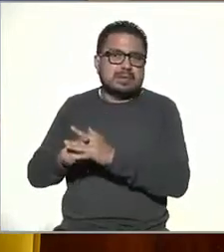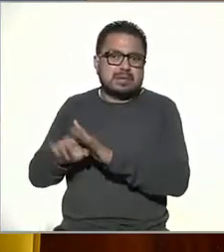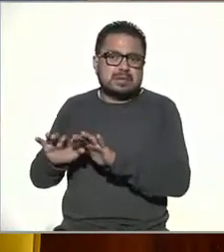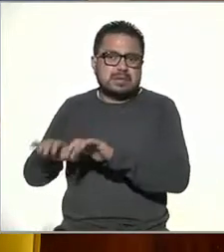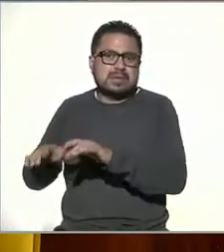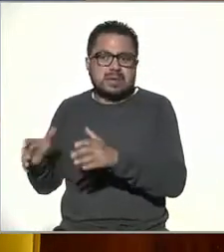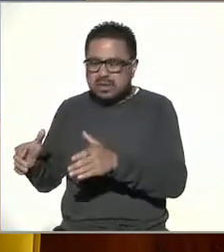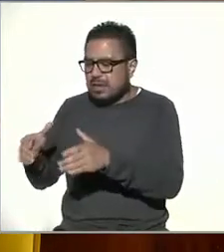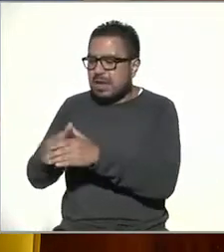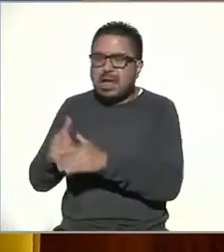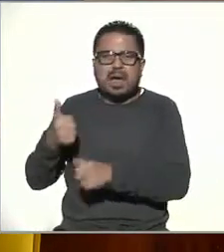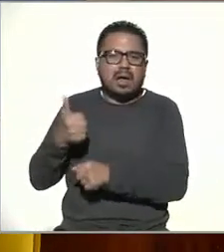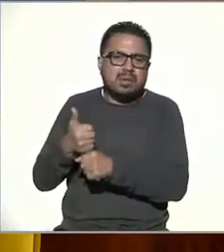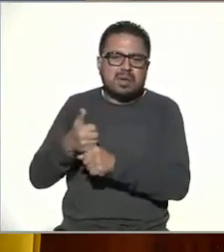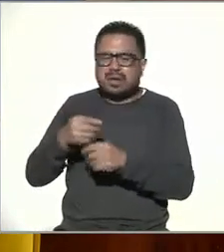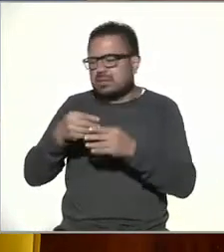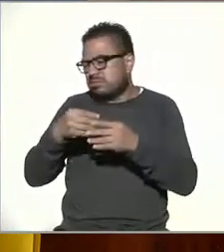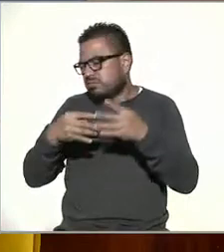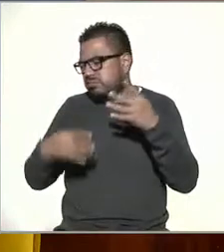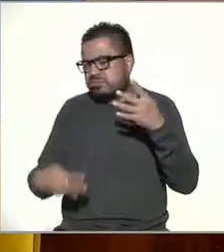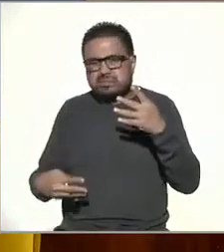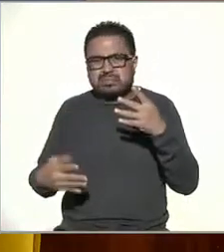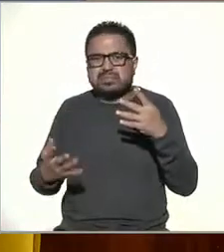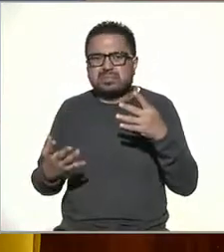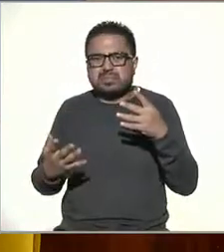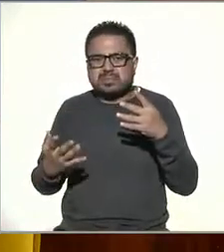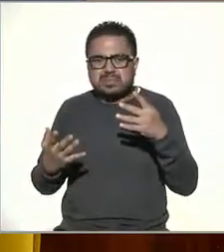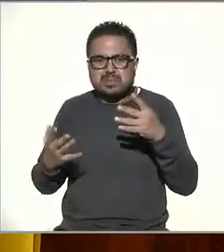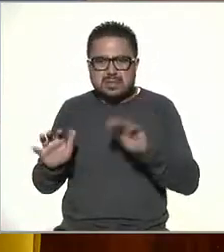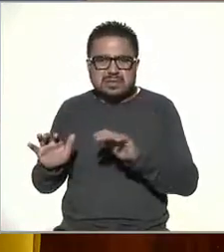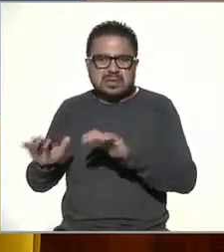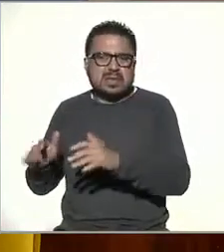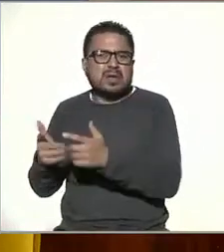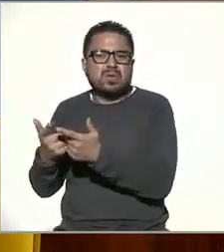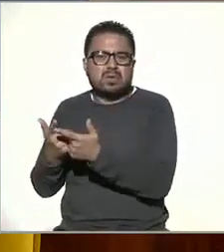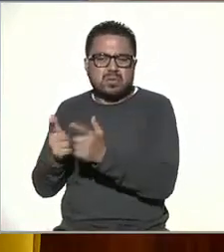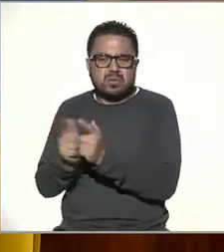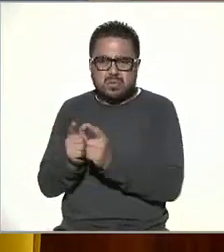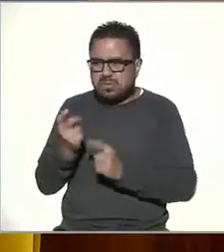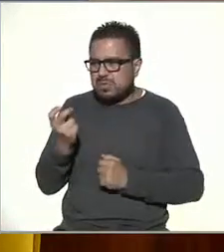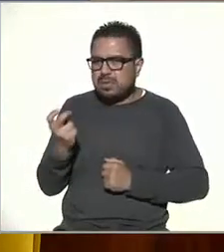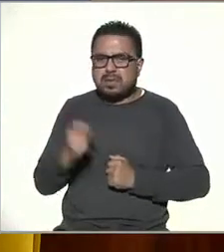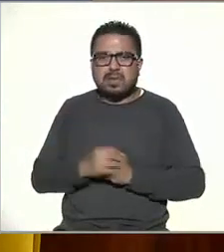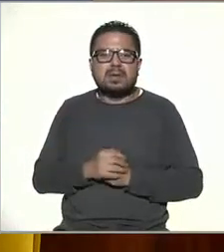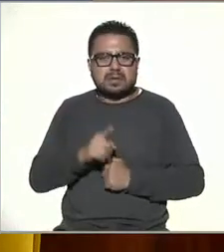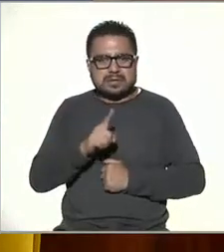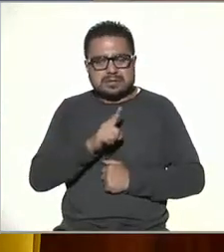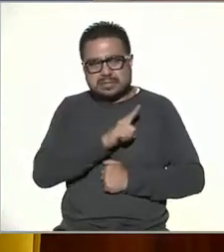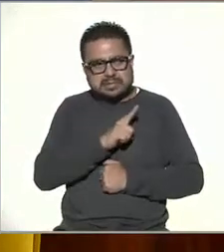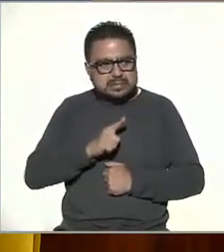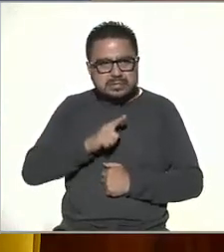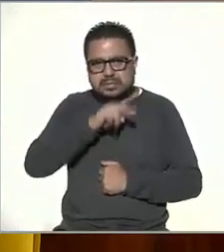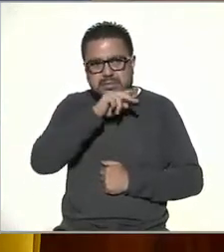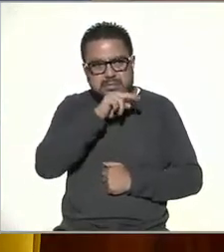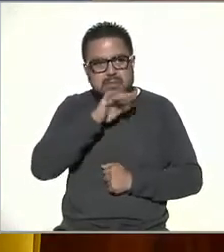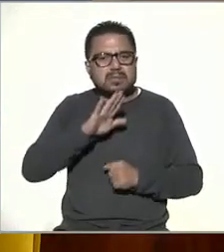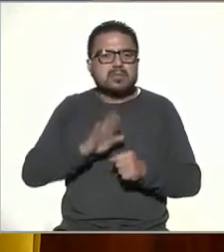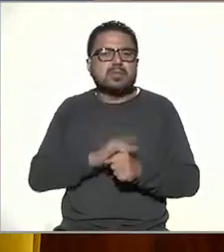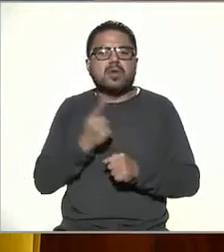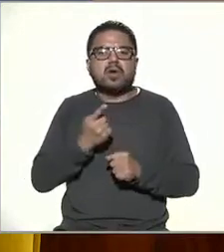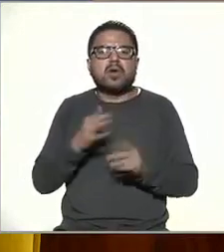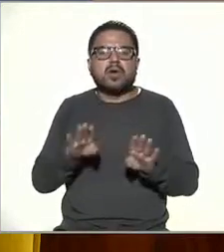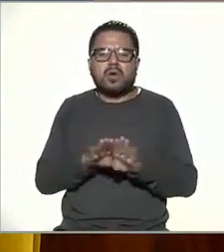los abuelos etcétera etcétera entran en este grupo entonces hay que también preocuparnos por cómo